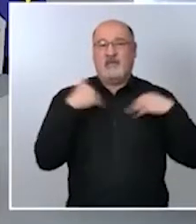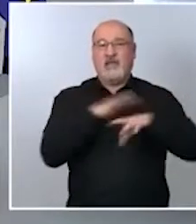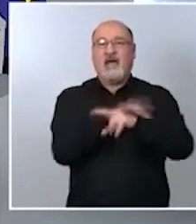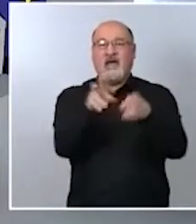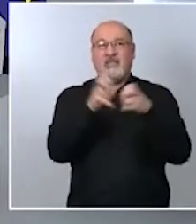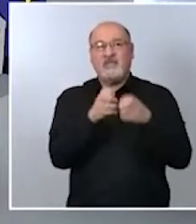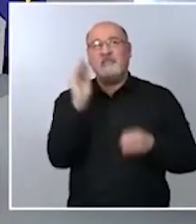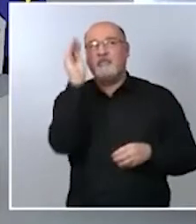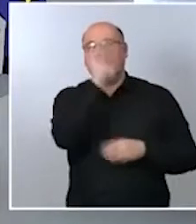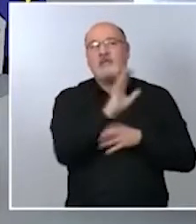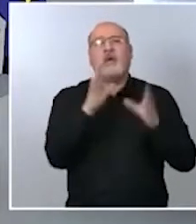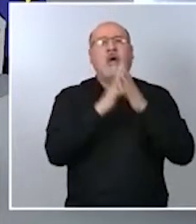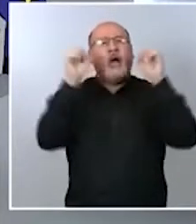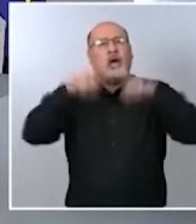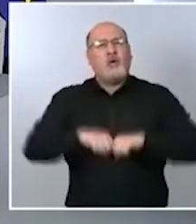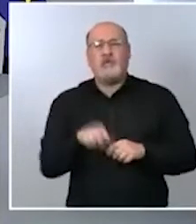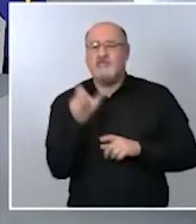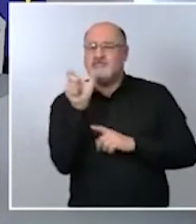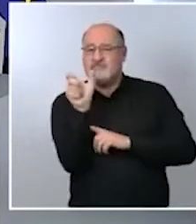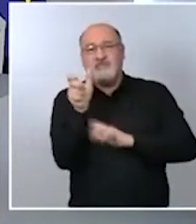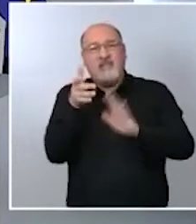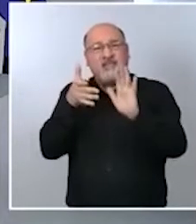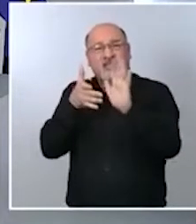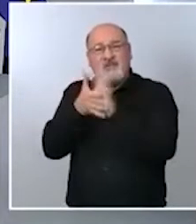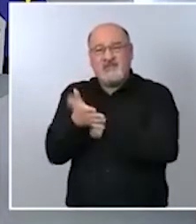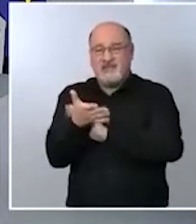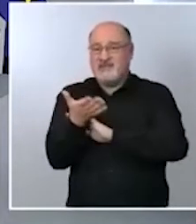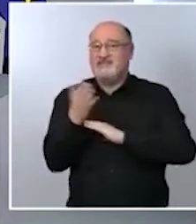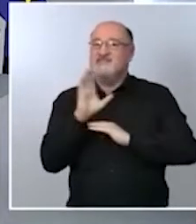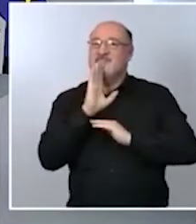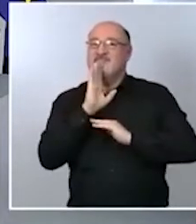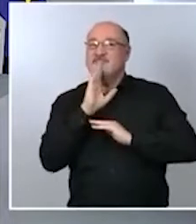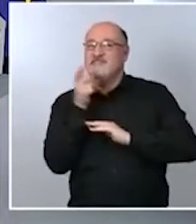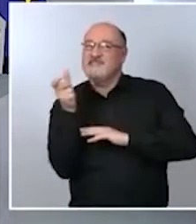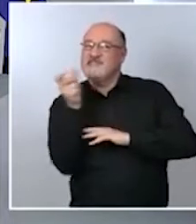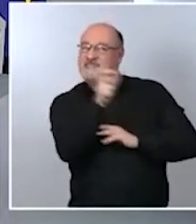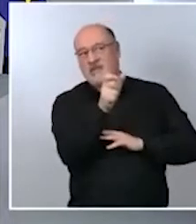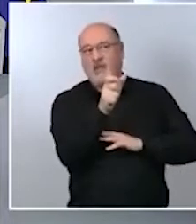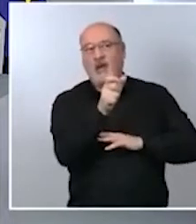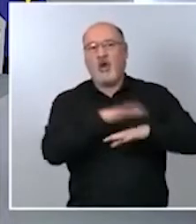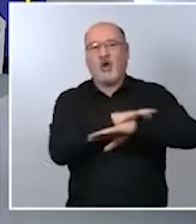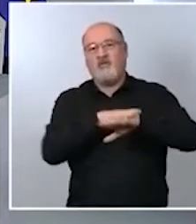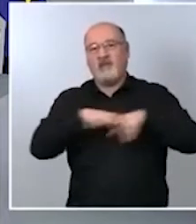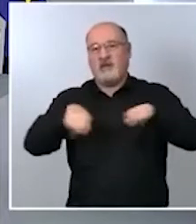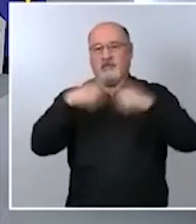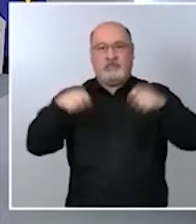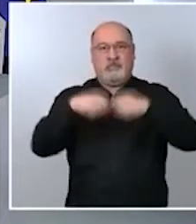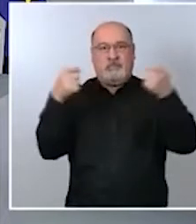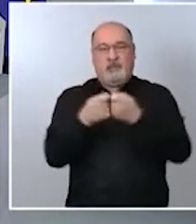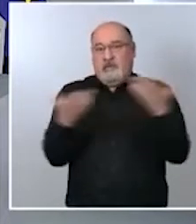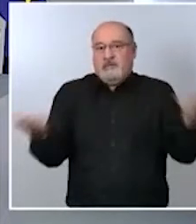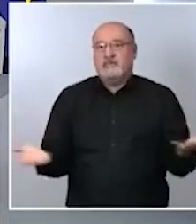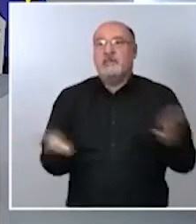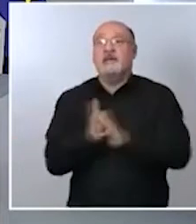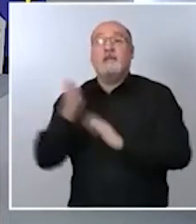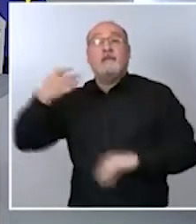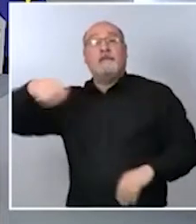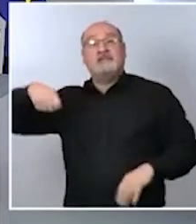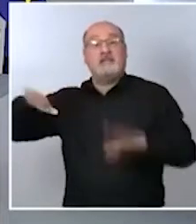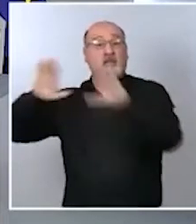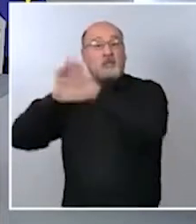definición de este gobierno como un gobierno manirroto como ha afirmado la presidenta de Madrid Isabel Díaz Ayuso gracias